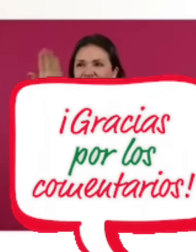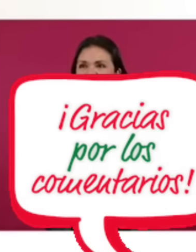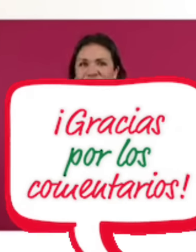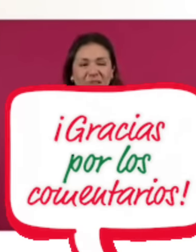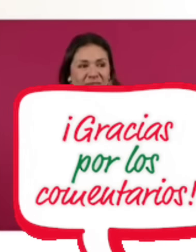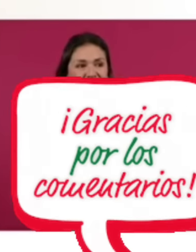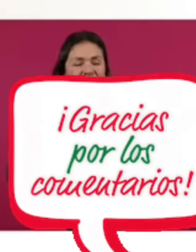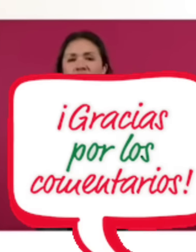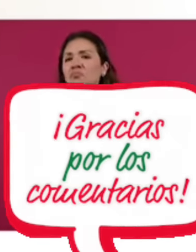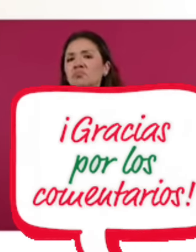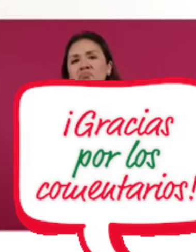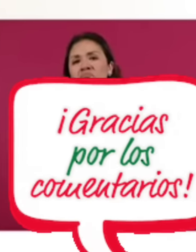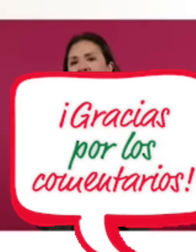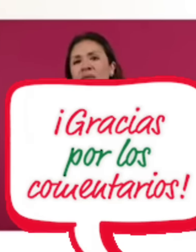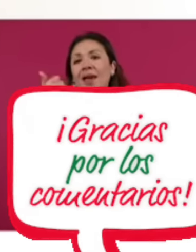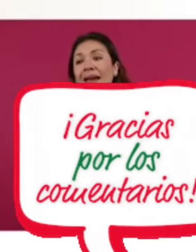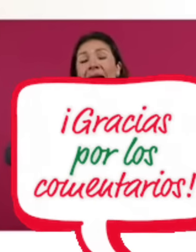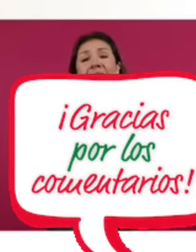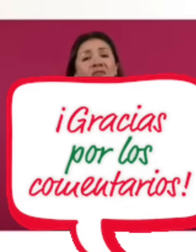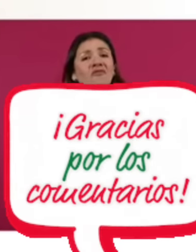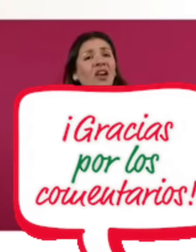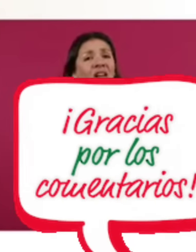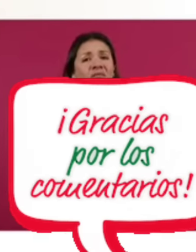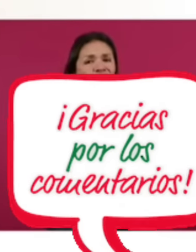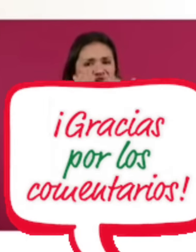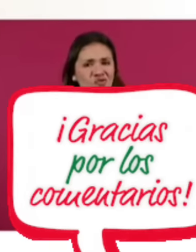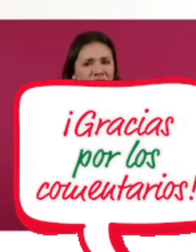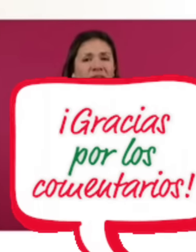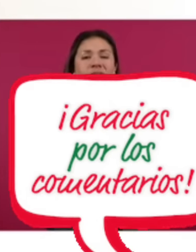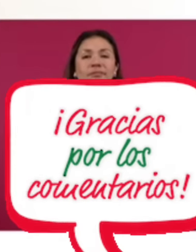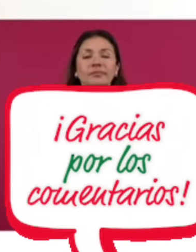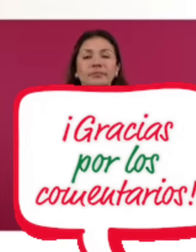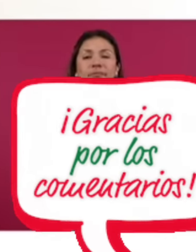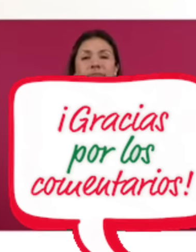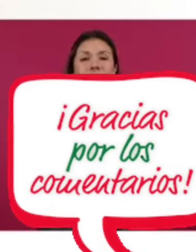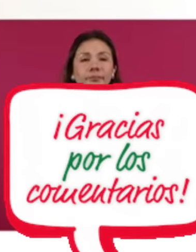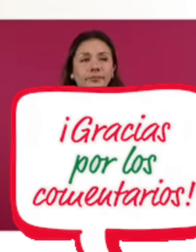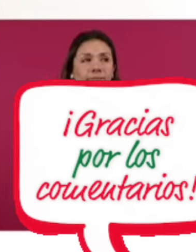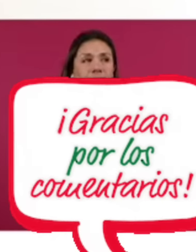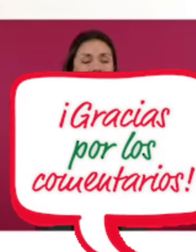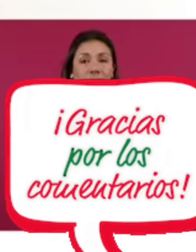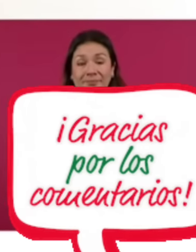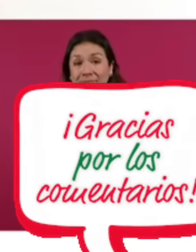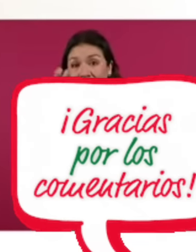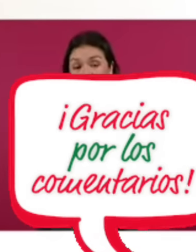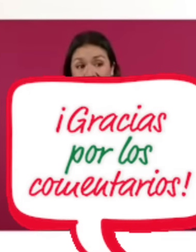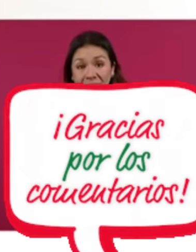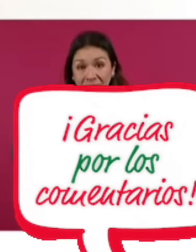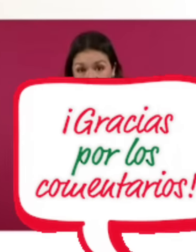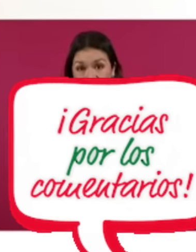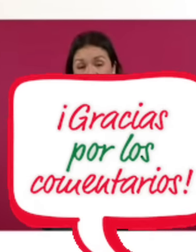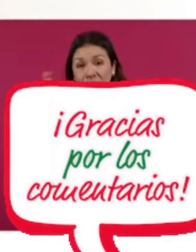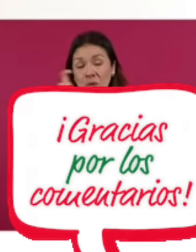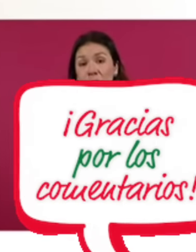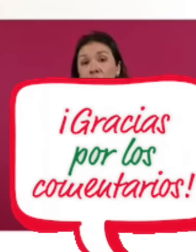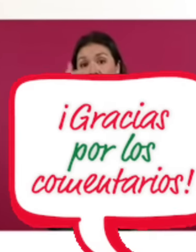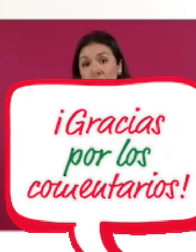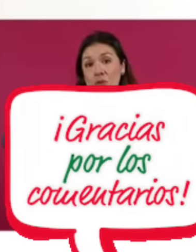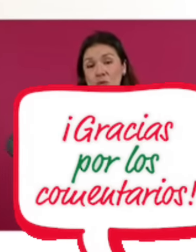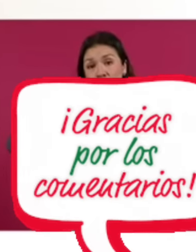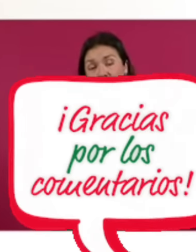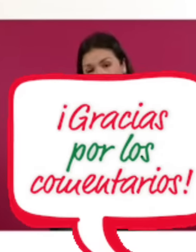bienestar, así como su felicidad. Siguiente, por favor. Desde el inicio del primer gobierno de la